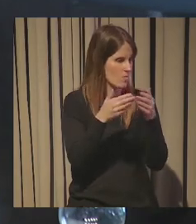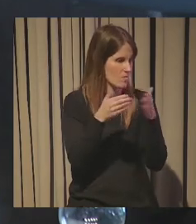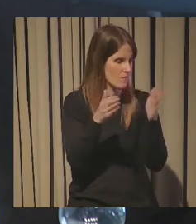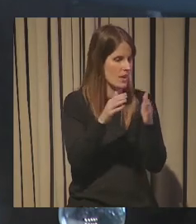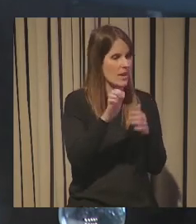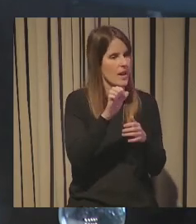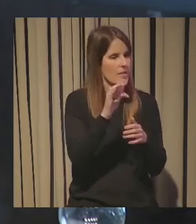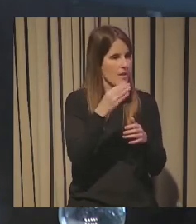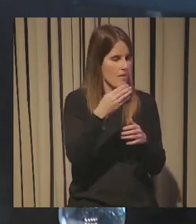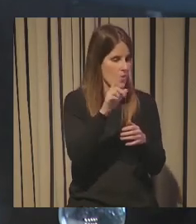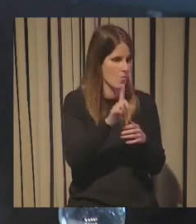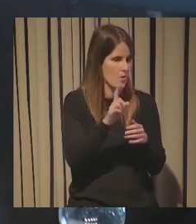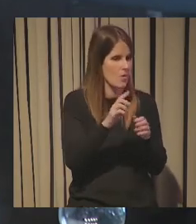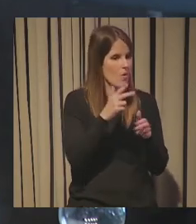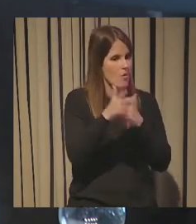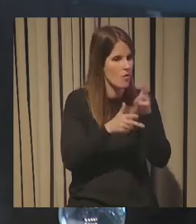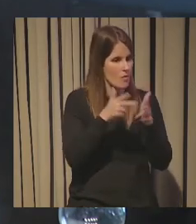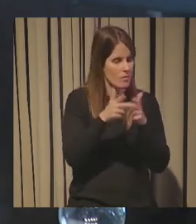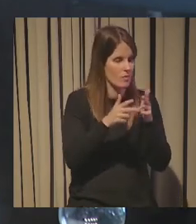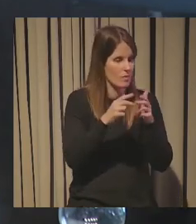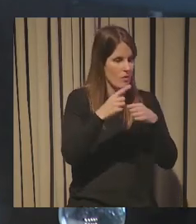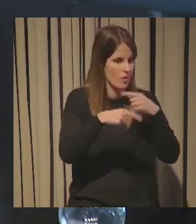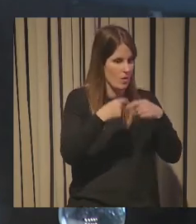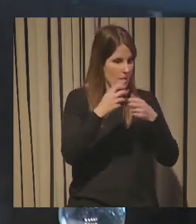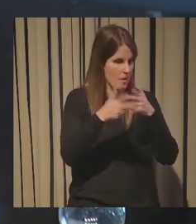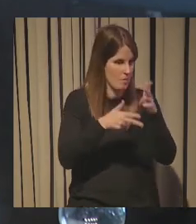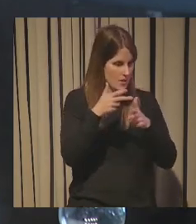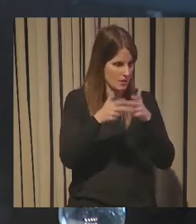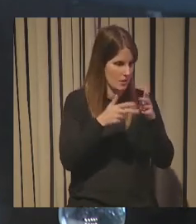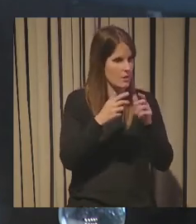familias vascas de diferentes backgrounds